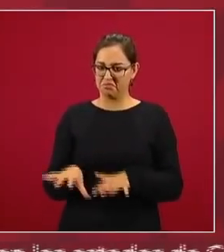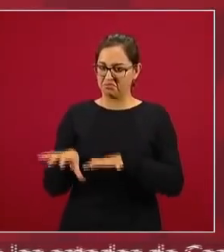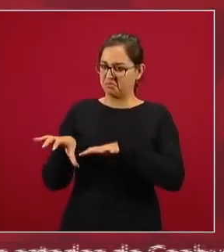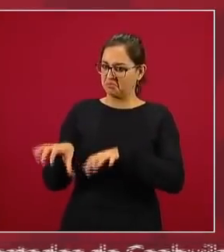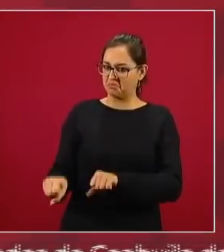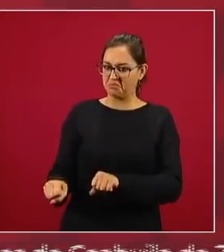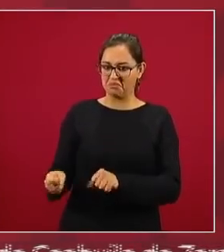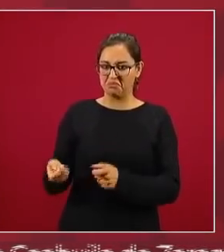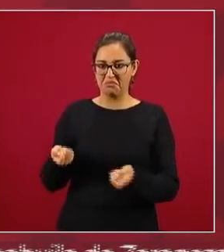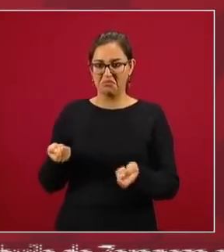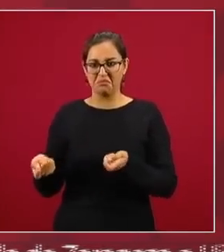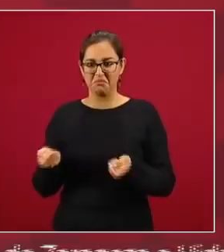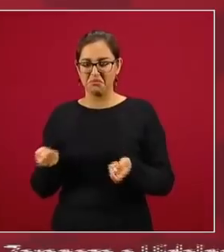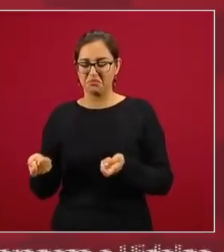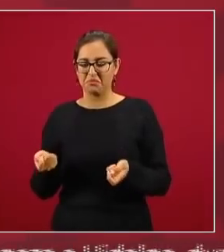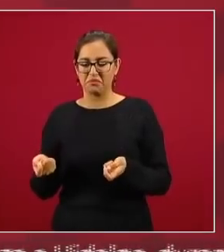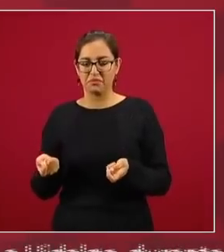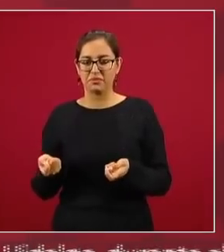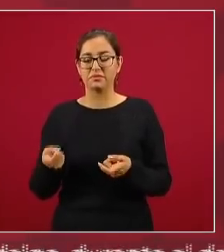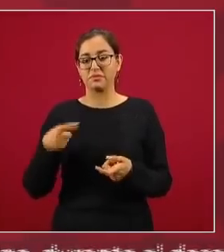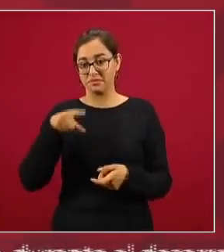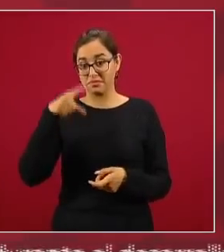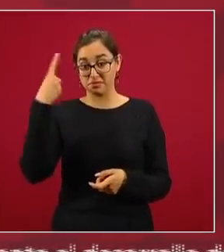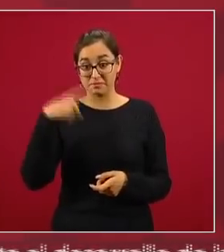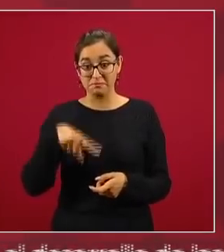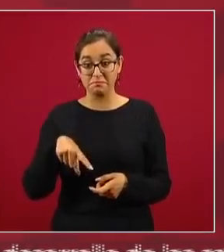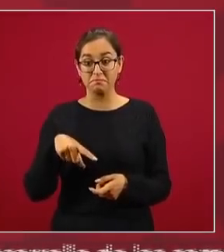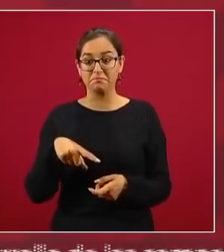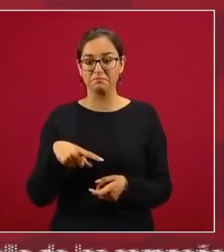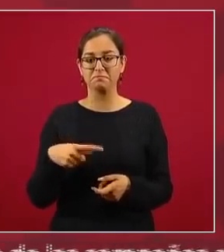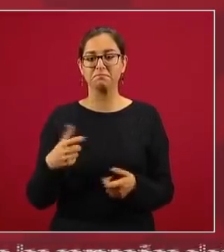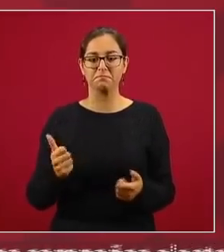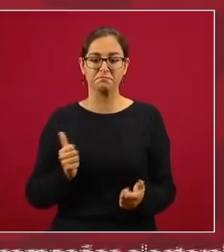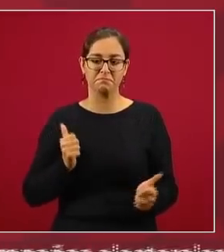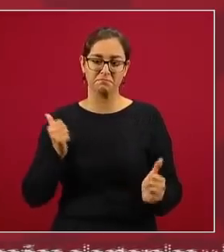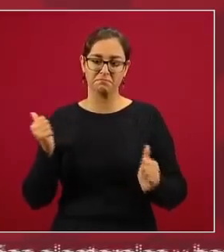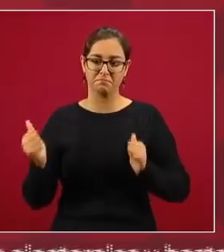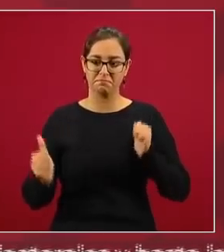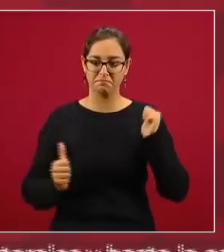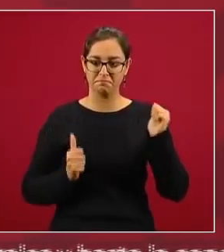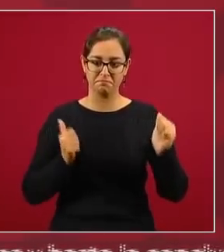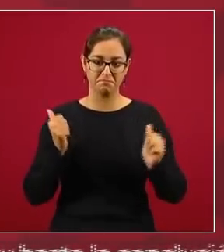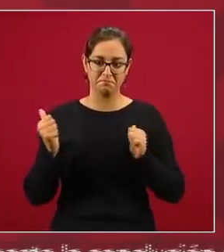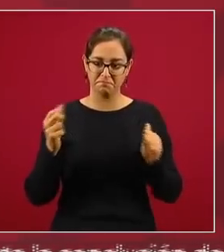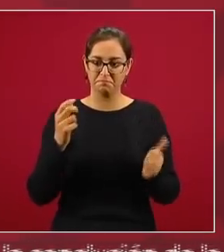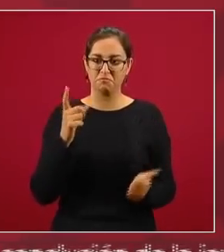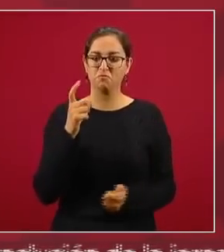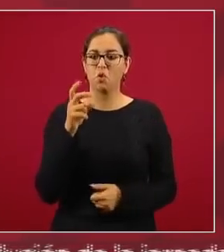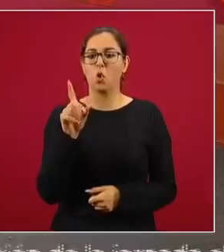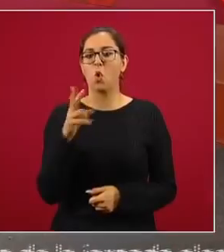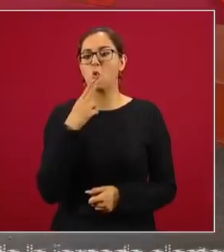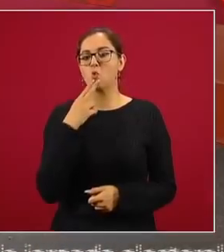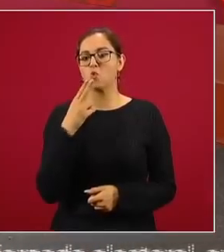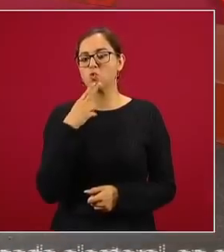que se benefician con el uso irracional, excesivo del agua.